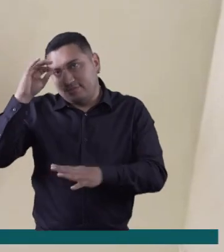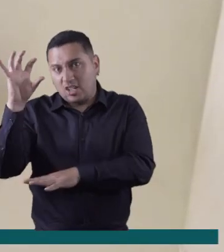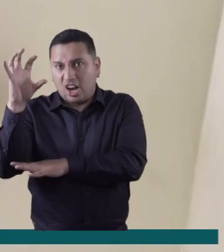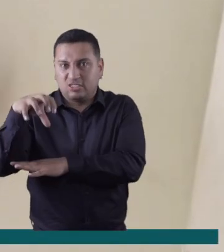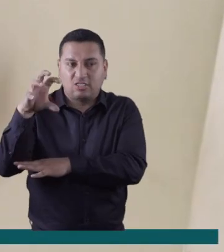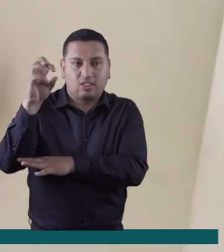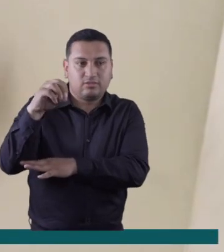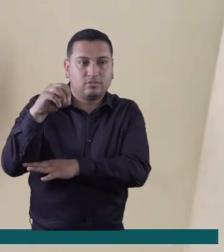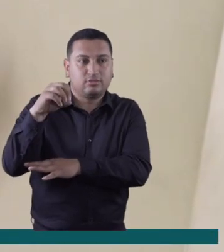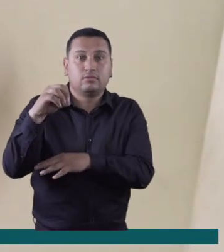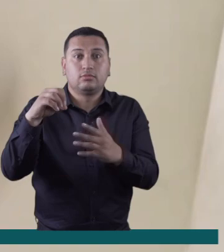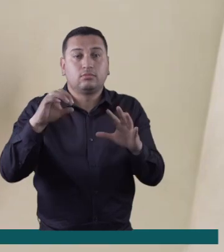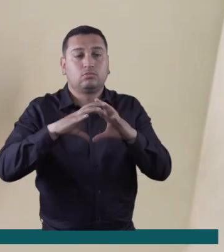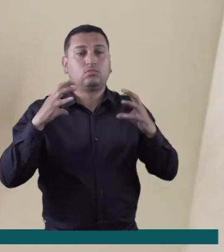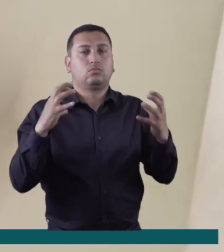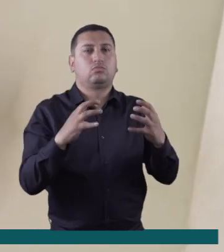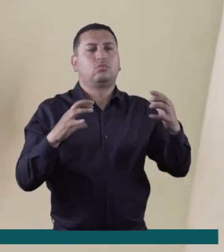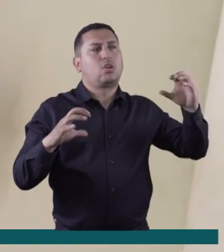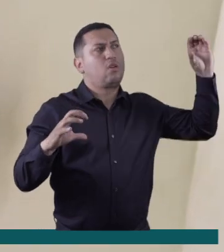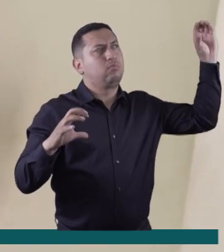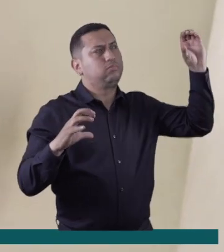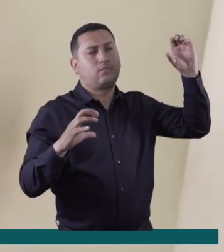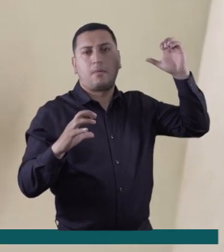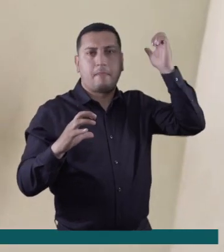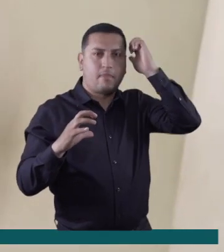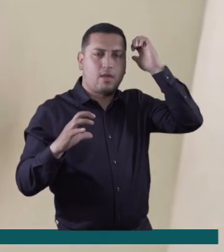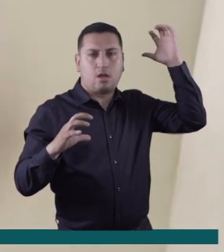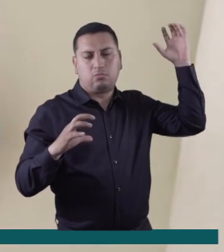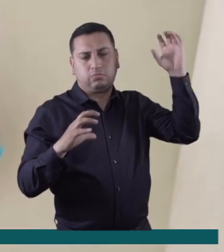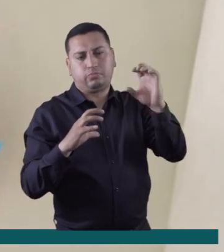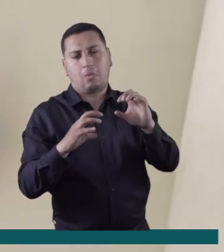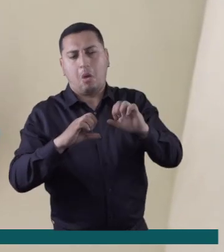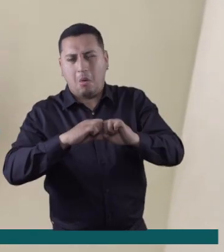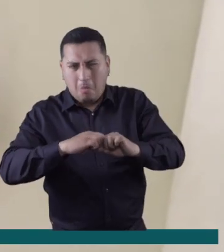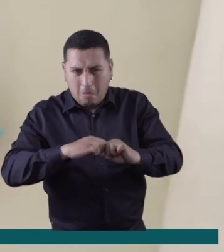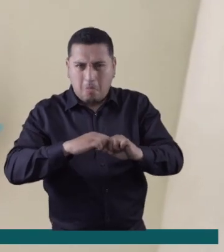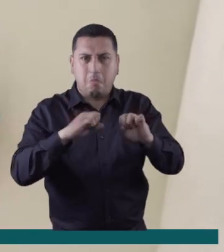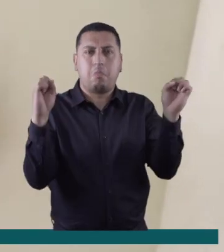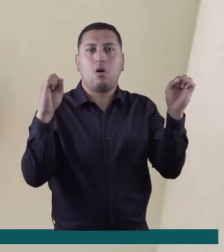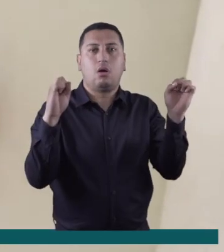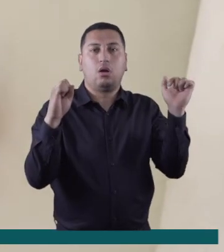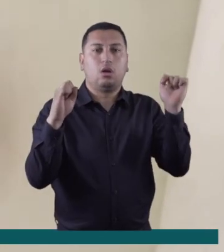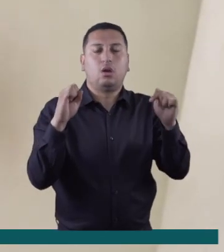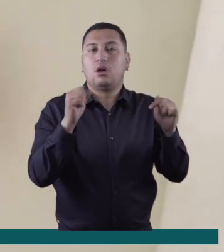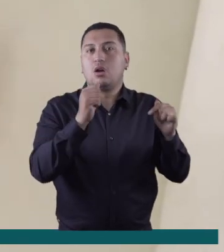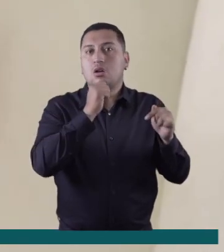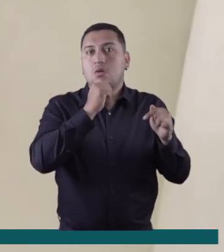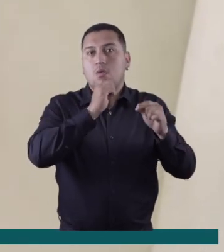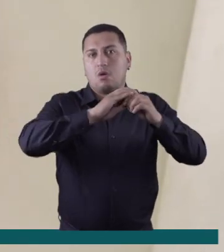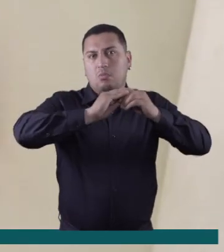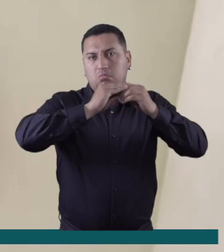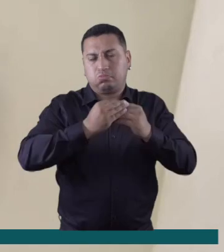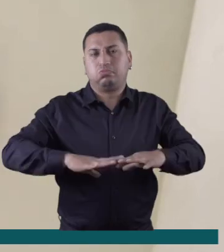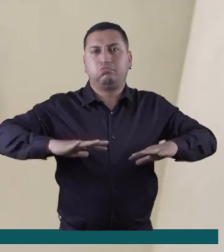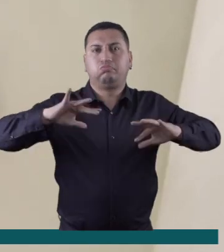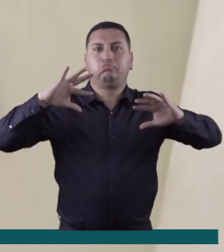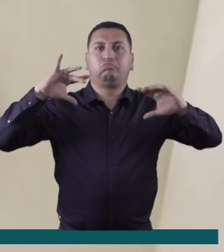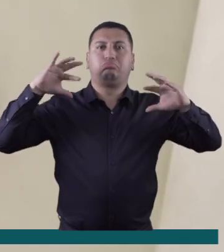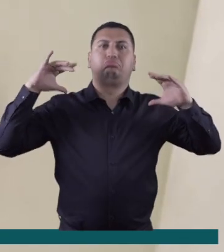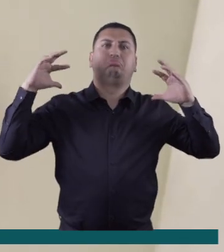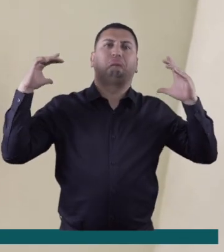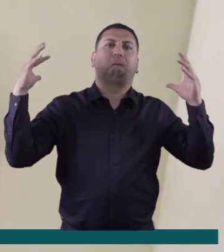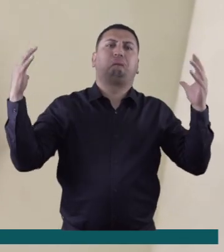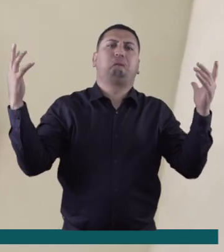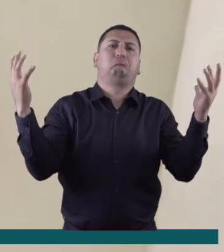Cayó un meteorito hace mucho tiempo y eso hicieron que las olas cubrieran